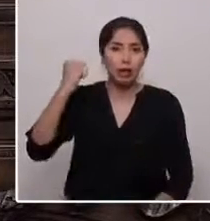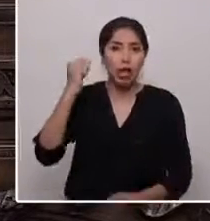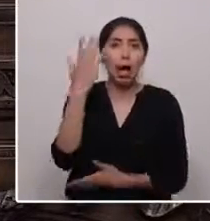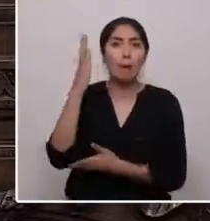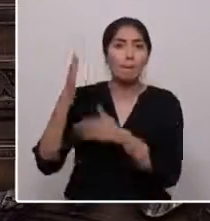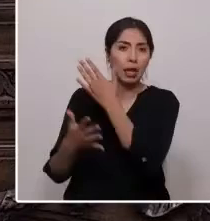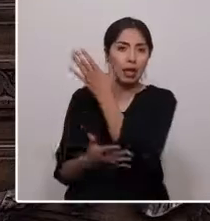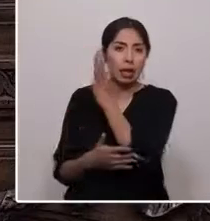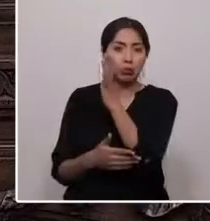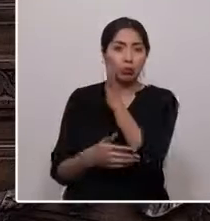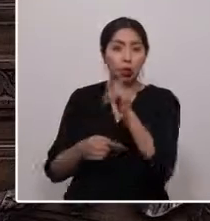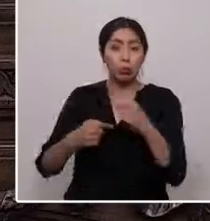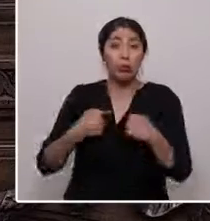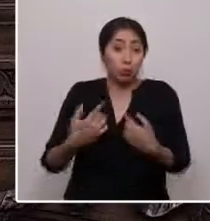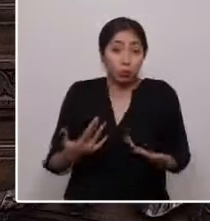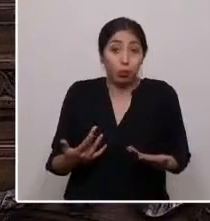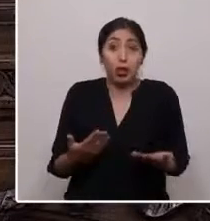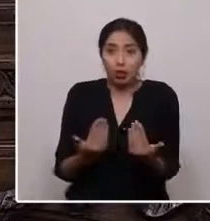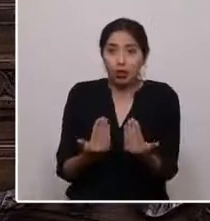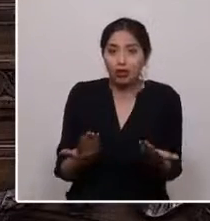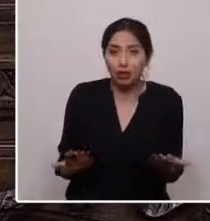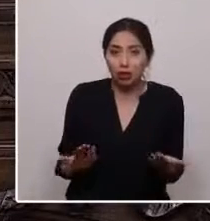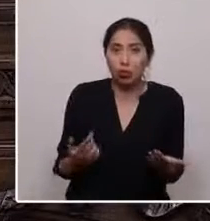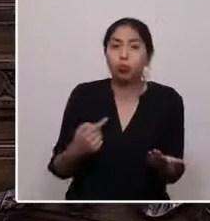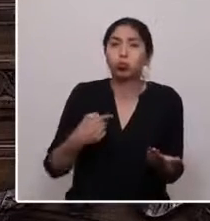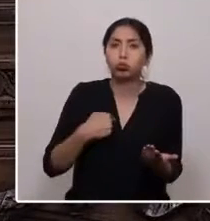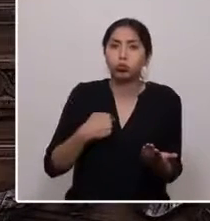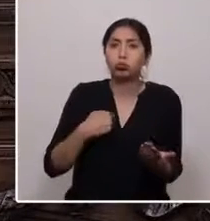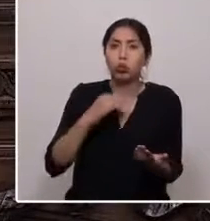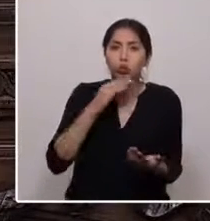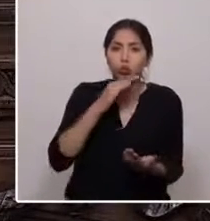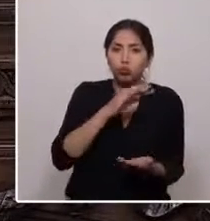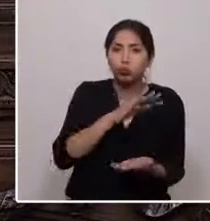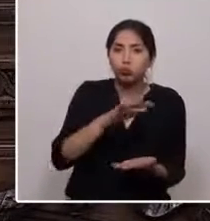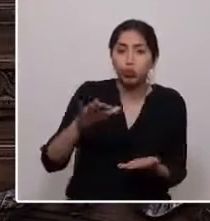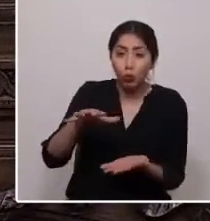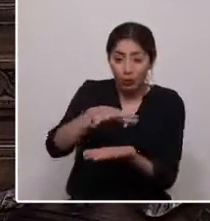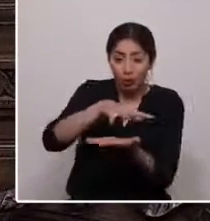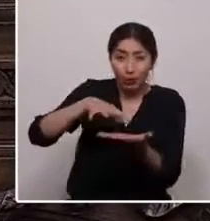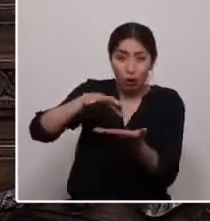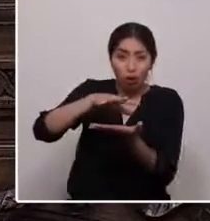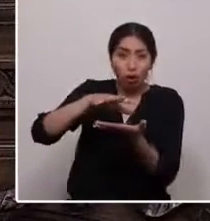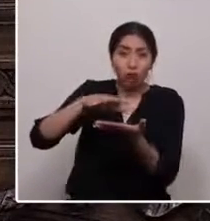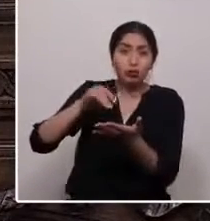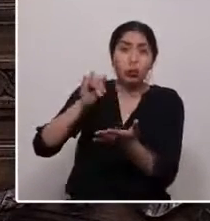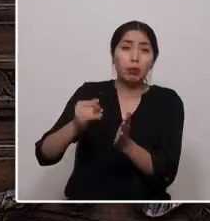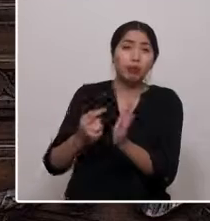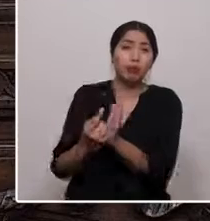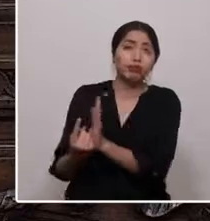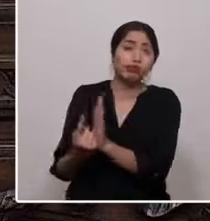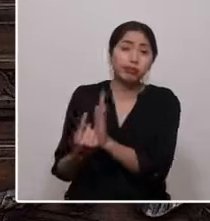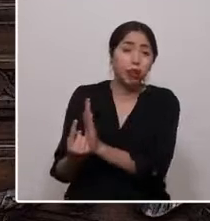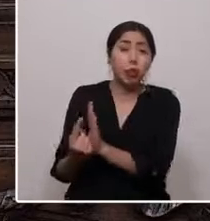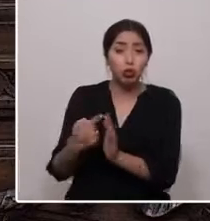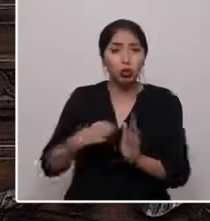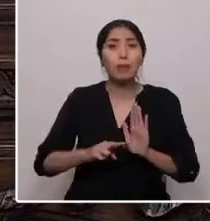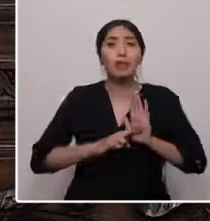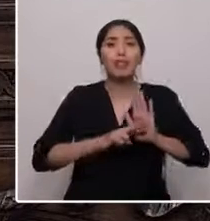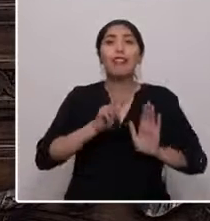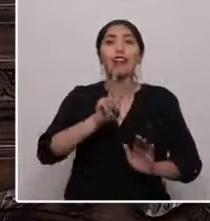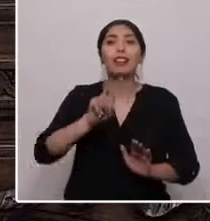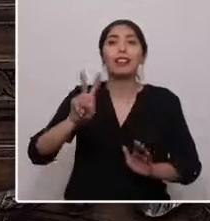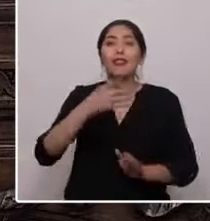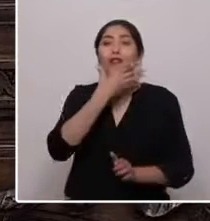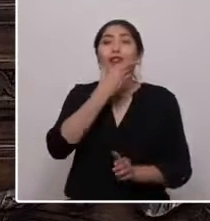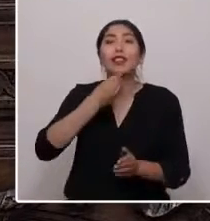por necesidad. Provengo desde la ruralidad de un territorio históricamente postergado. Represento a 22 hermosas comunas que componen